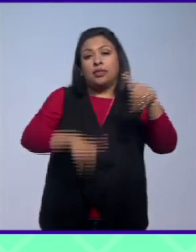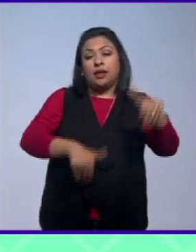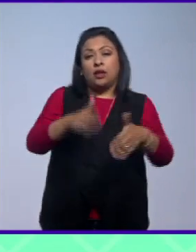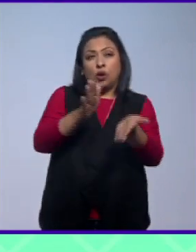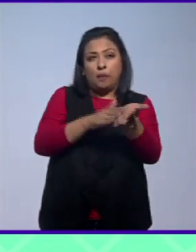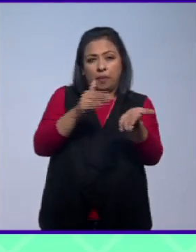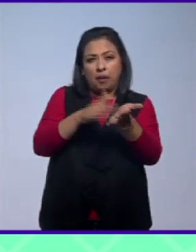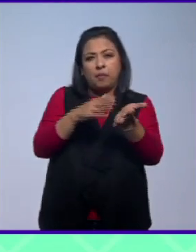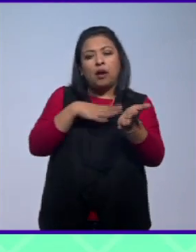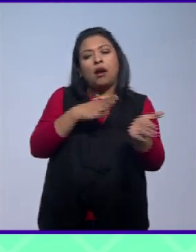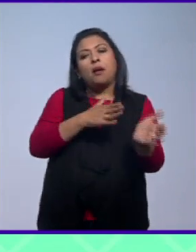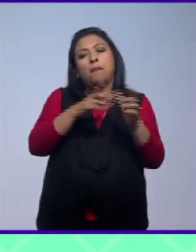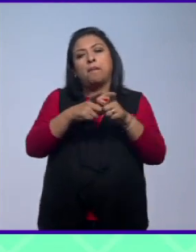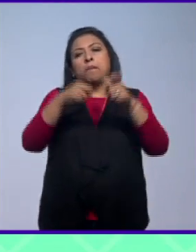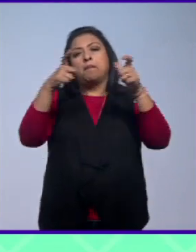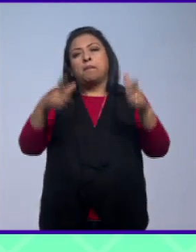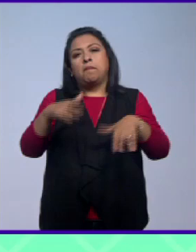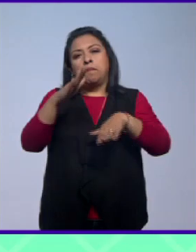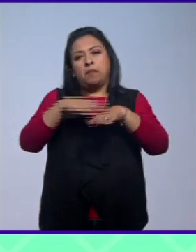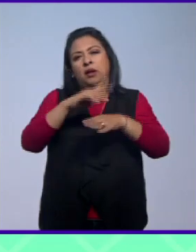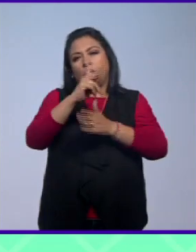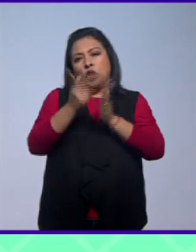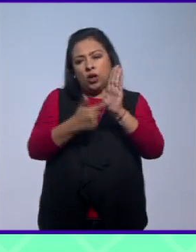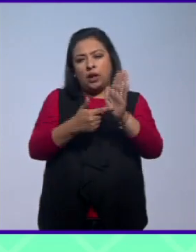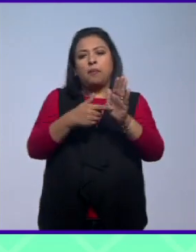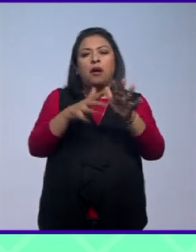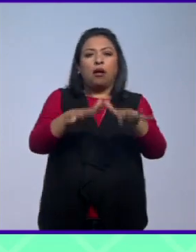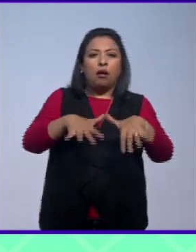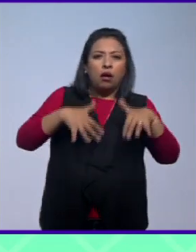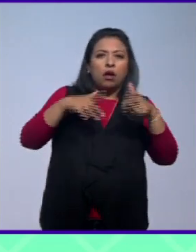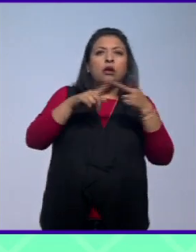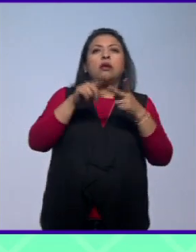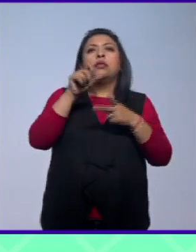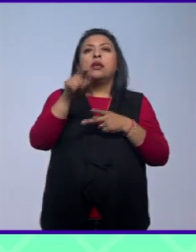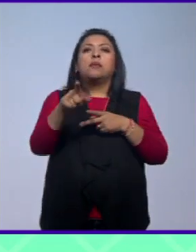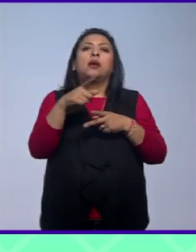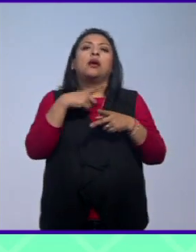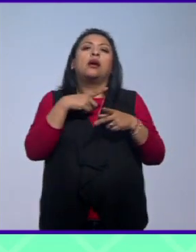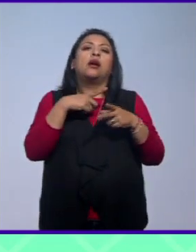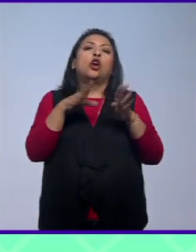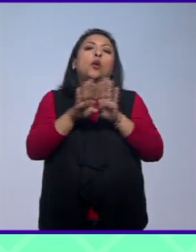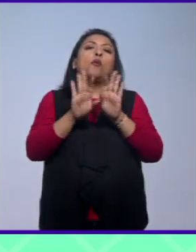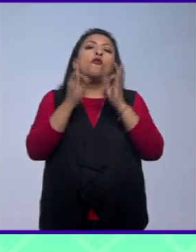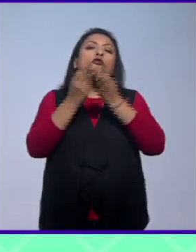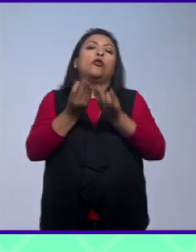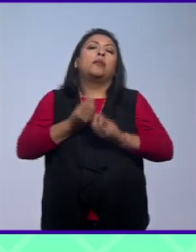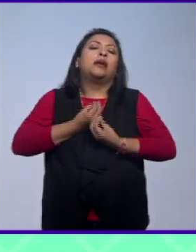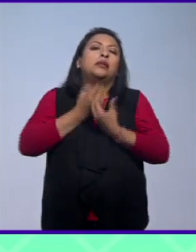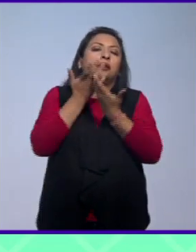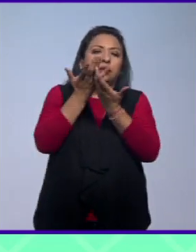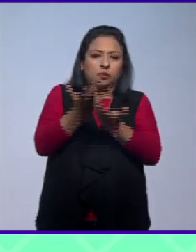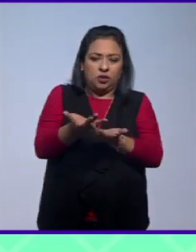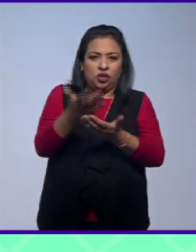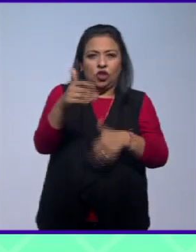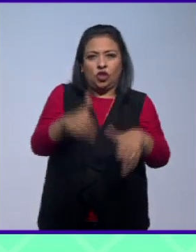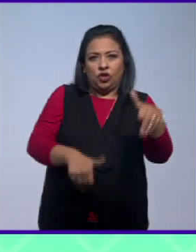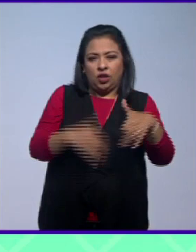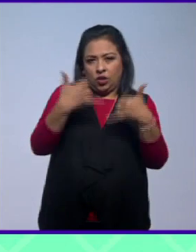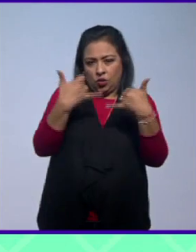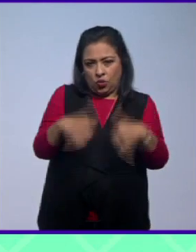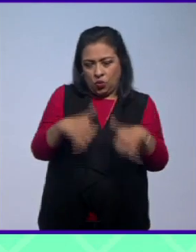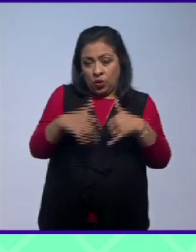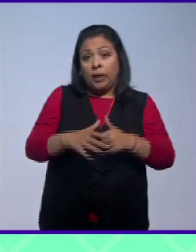extendimos nuestra oferta tanto de espectáculos como de maneras de manifestarse en el teatro de juguete